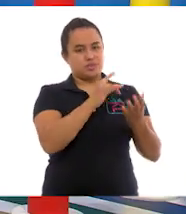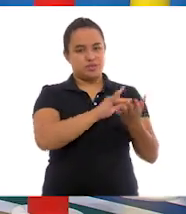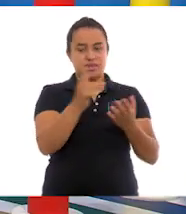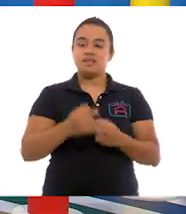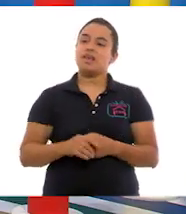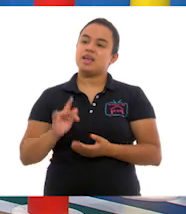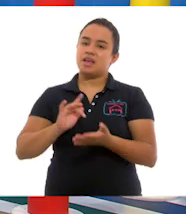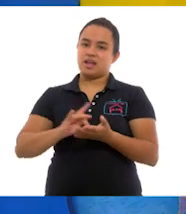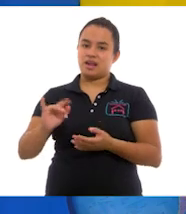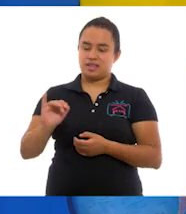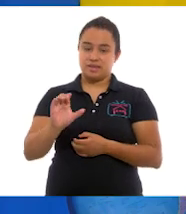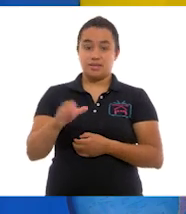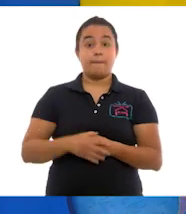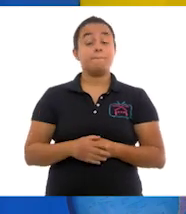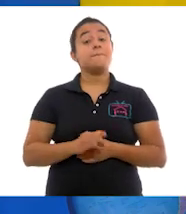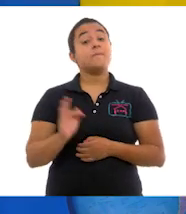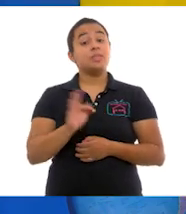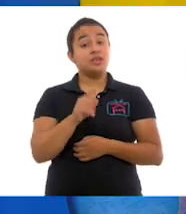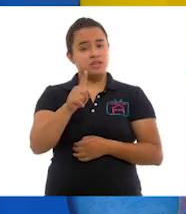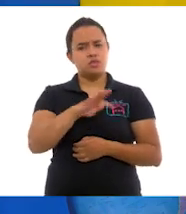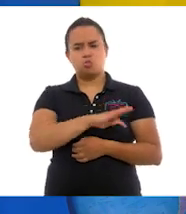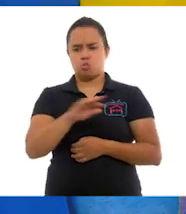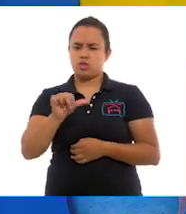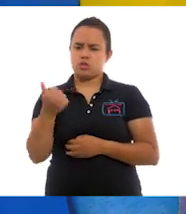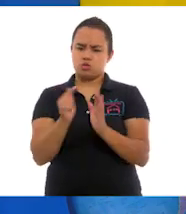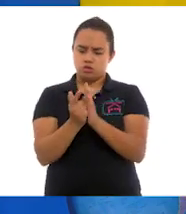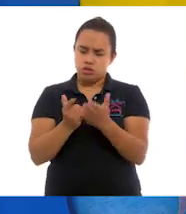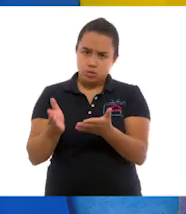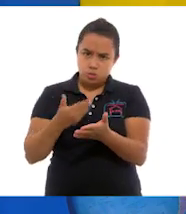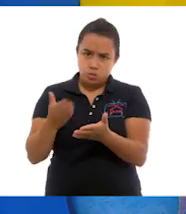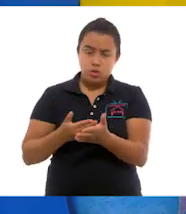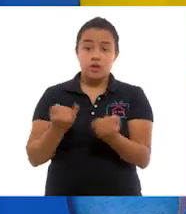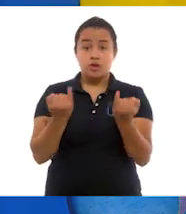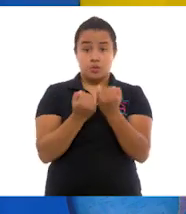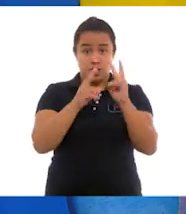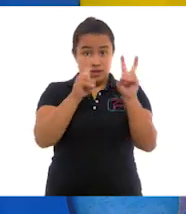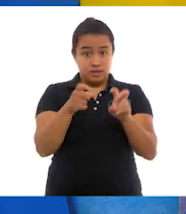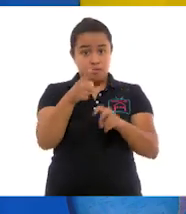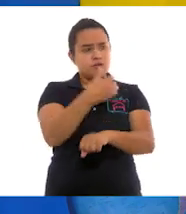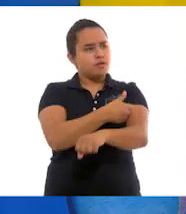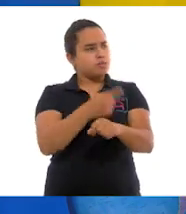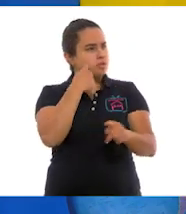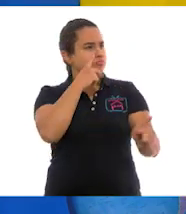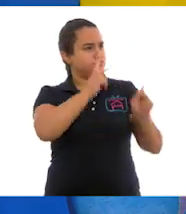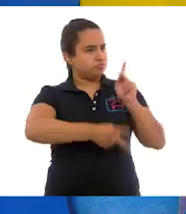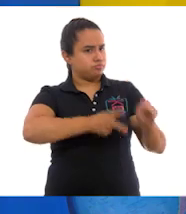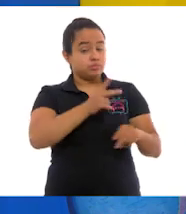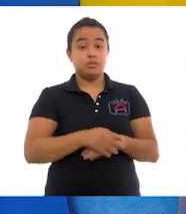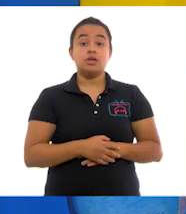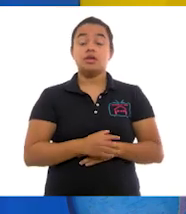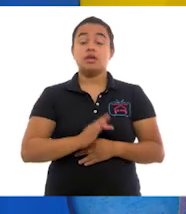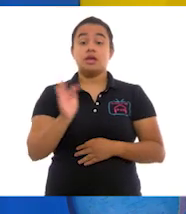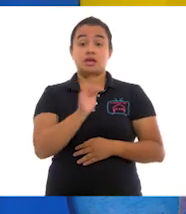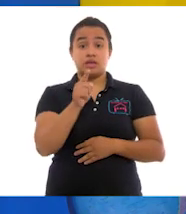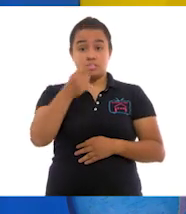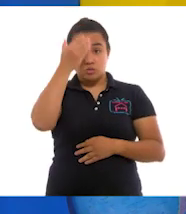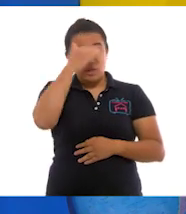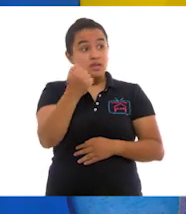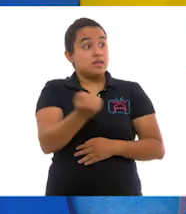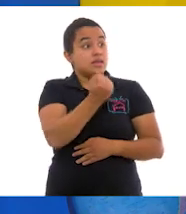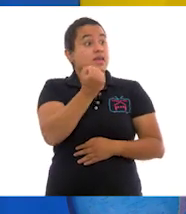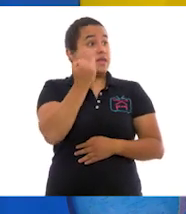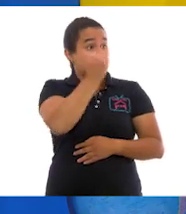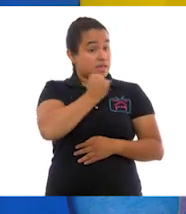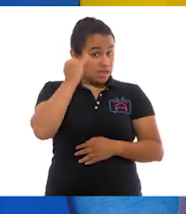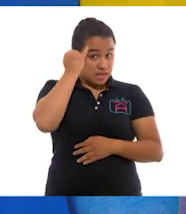Gracias, Juan Carlos. Si te es posible, consulta otros libros y comenta el tema de hoy con tu familia. Si tienes la fortuna de hablar una